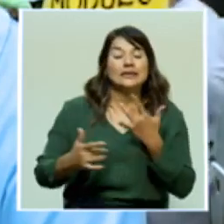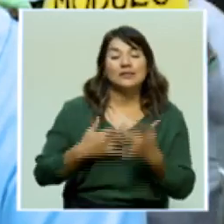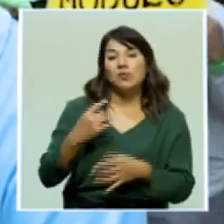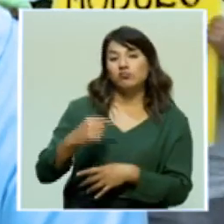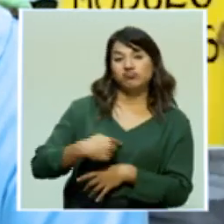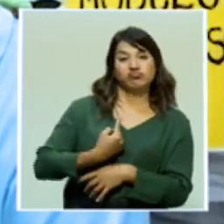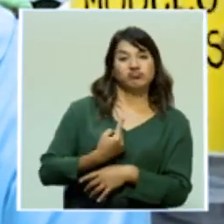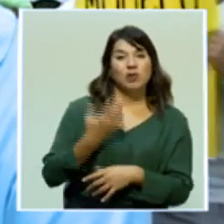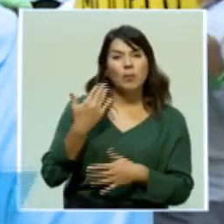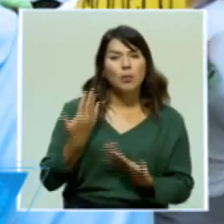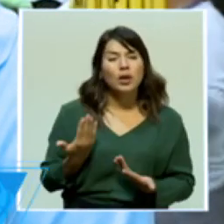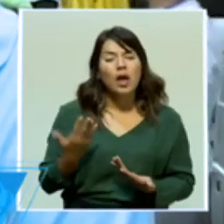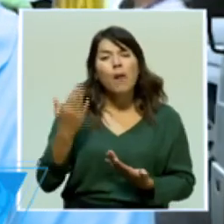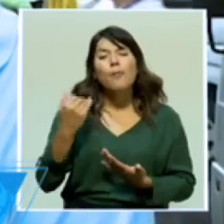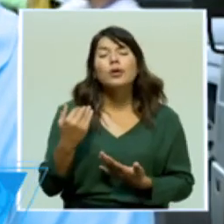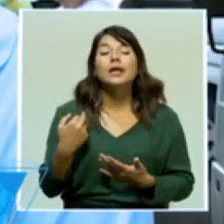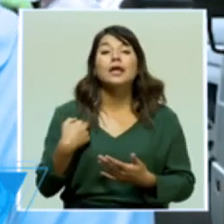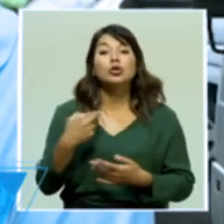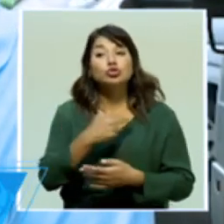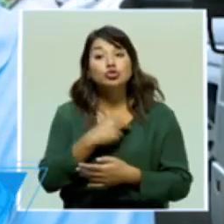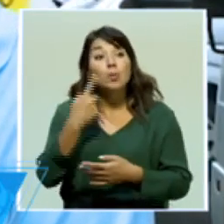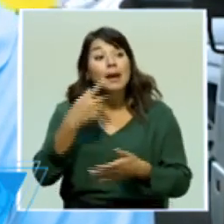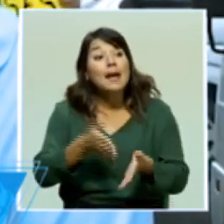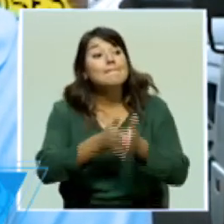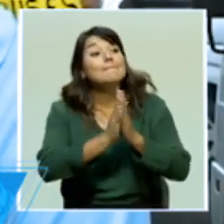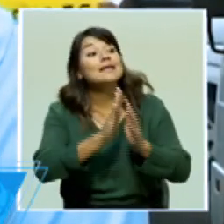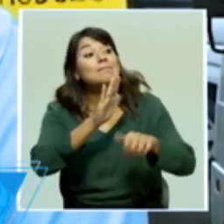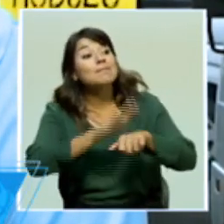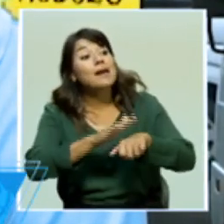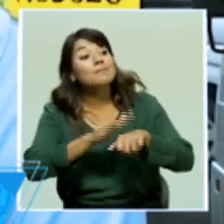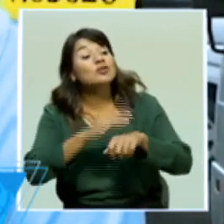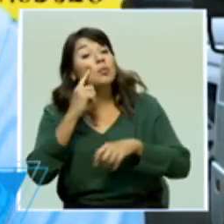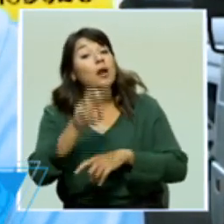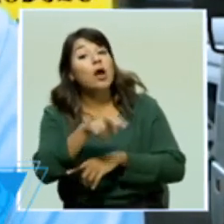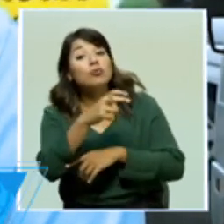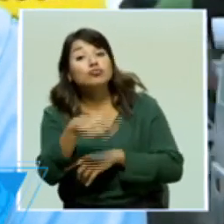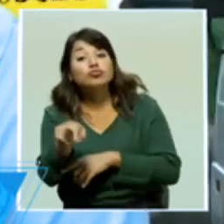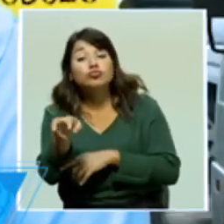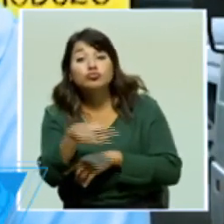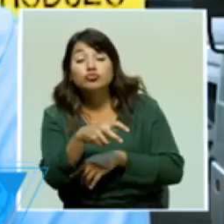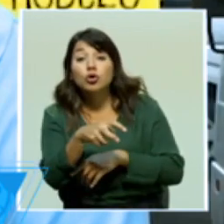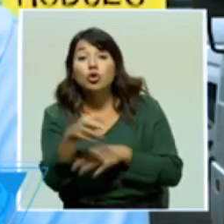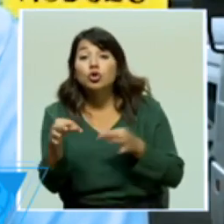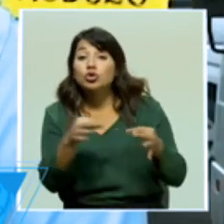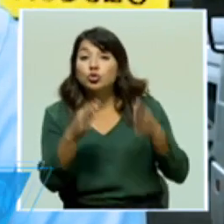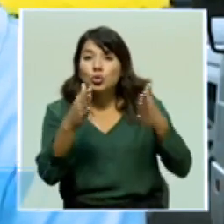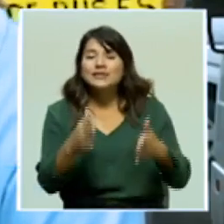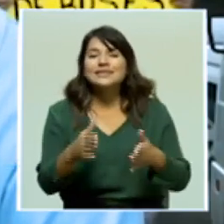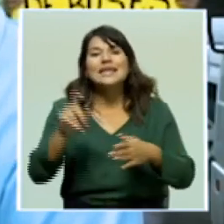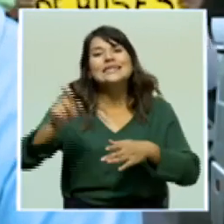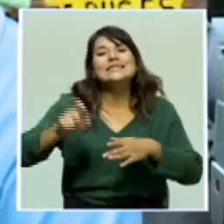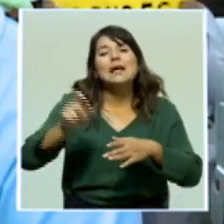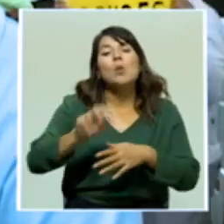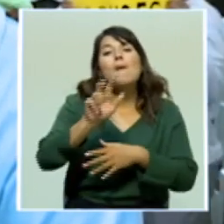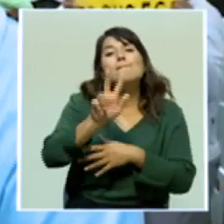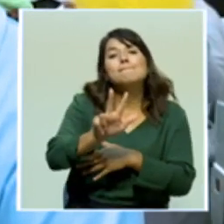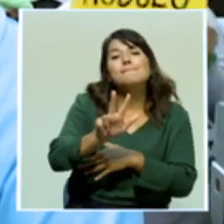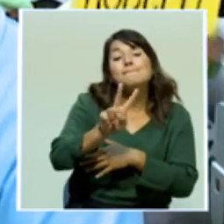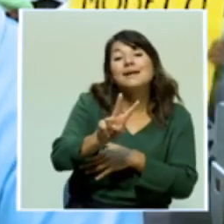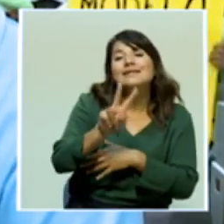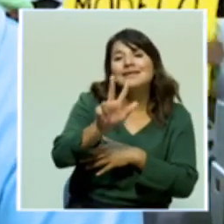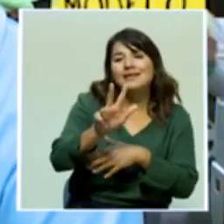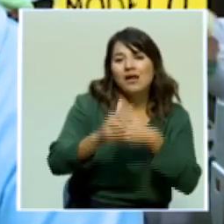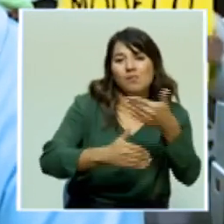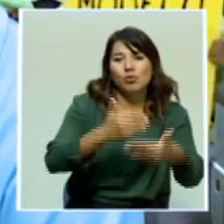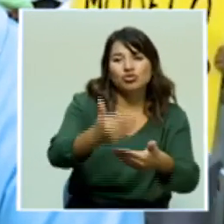nosotros, para sacar un permiso de turismo, se ocupan más o menos 23 trámites, tomando en cuenta patentes. O tenemos que pagar